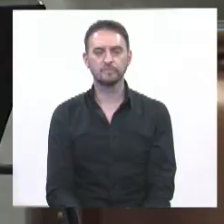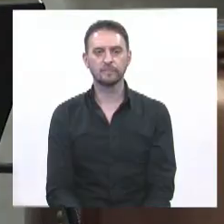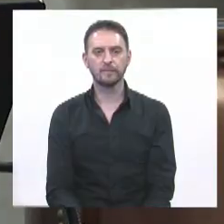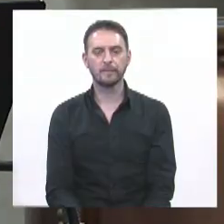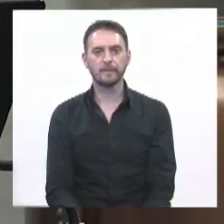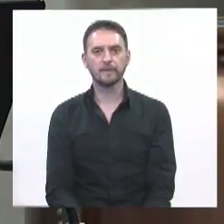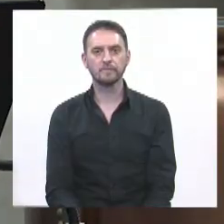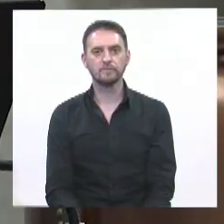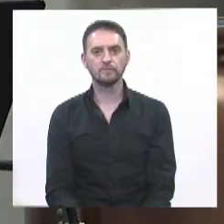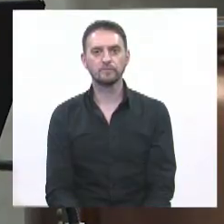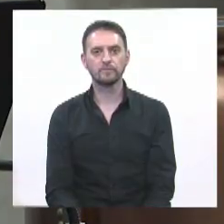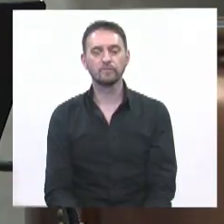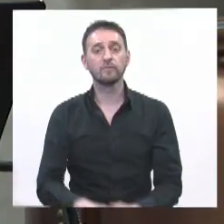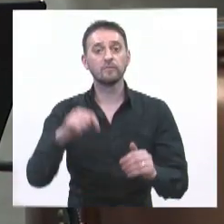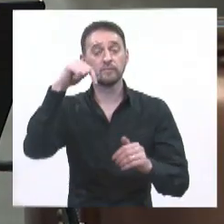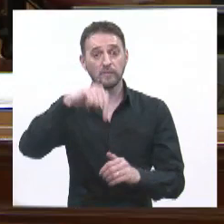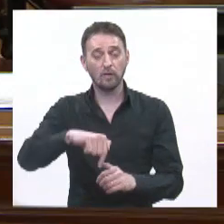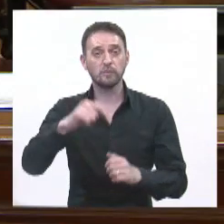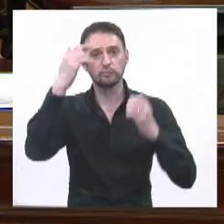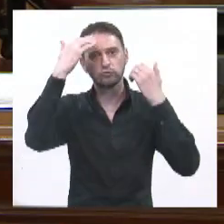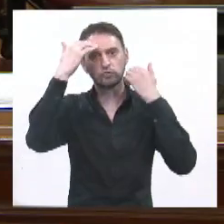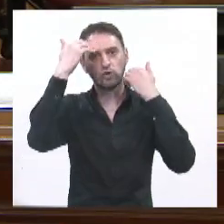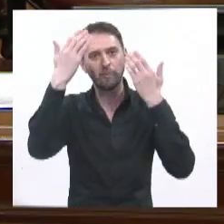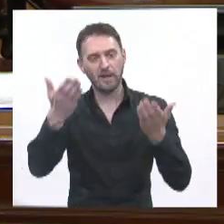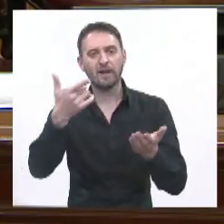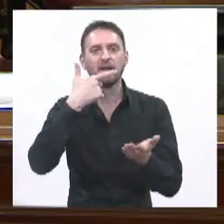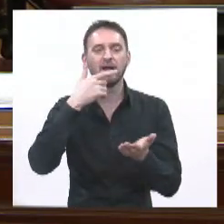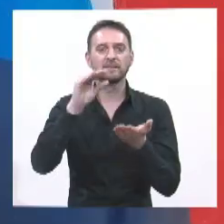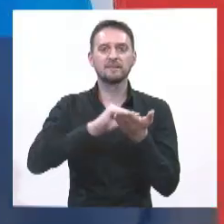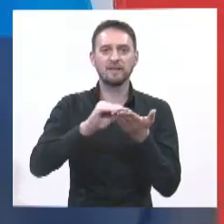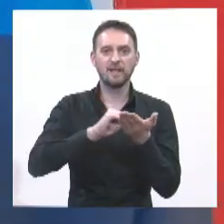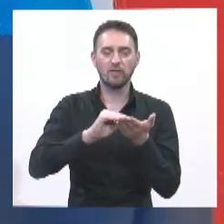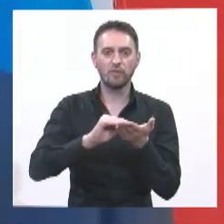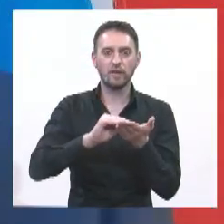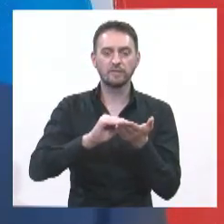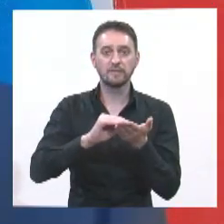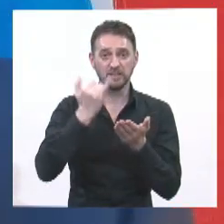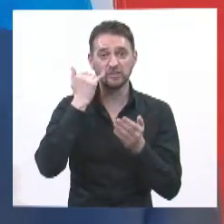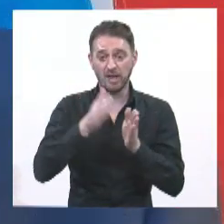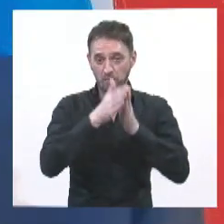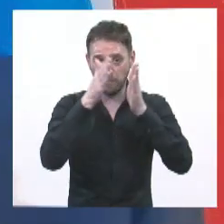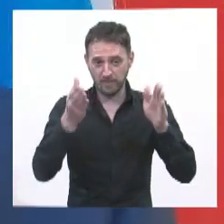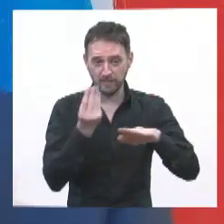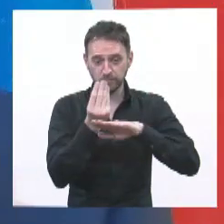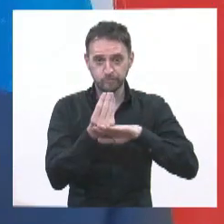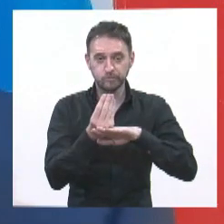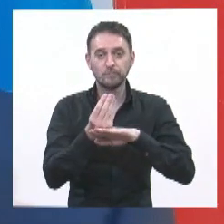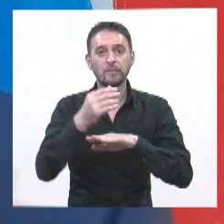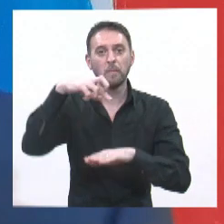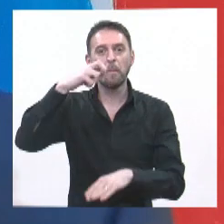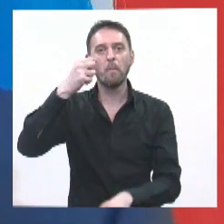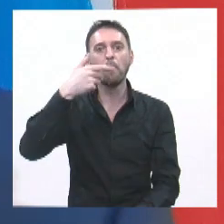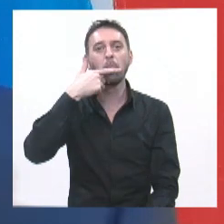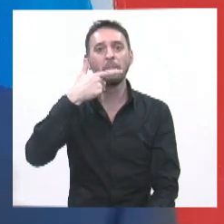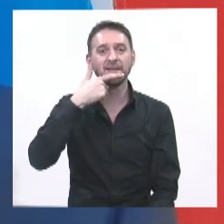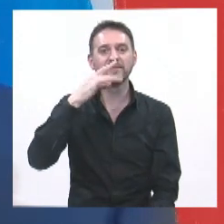Para rendir homenaje a la senadora de mandato cumplido, Laura Martínez Paz